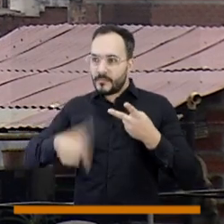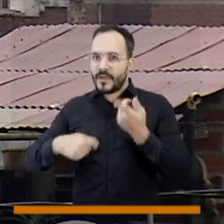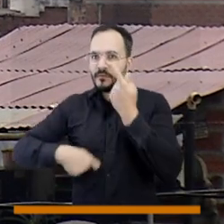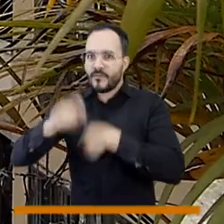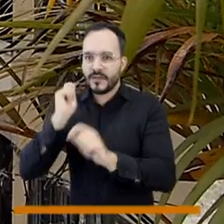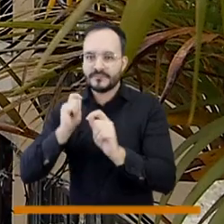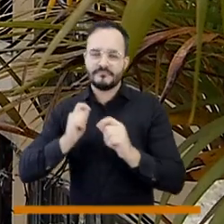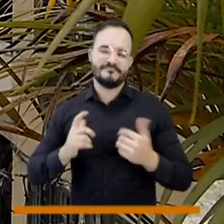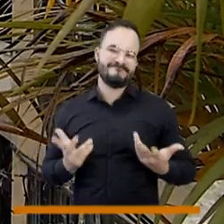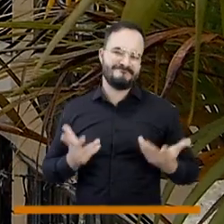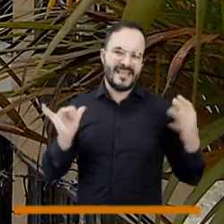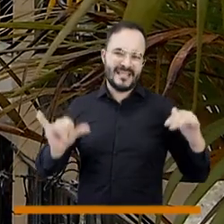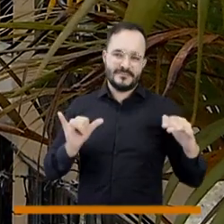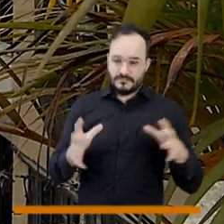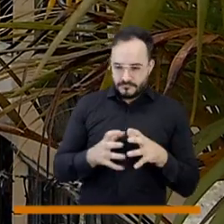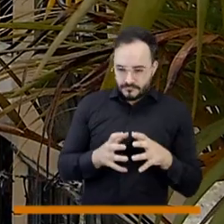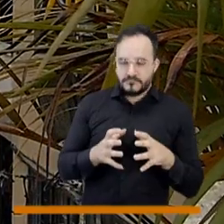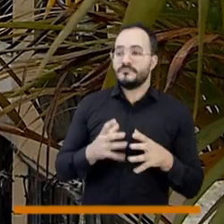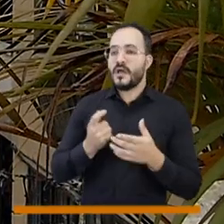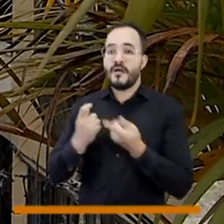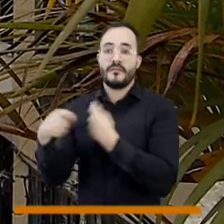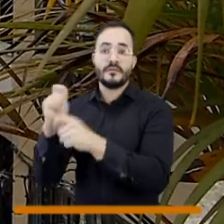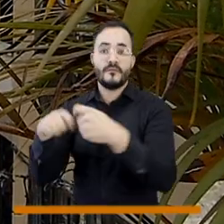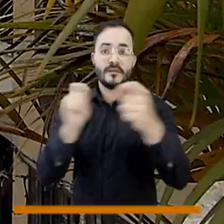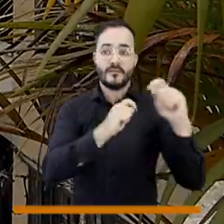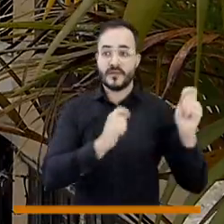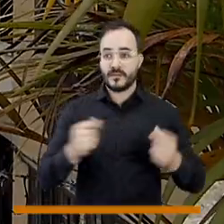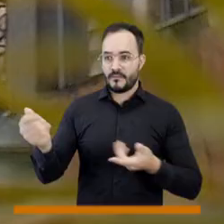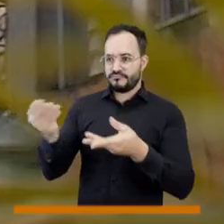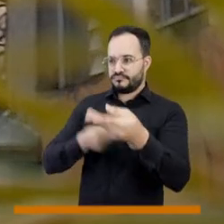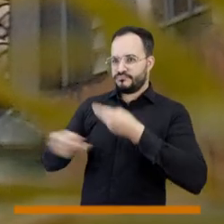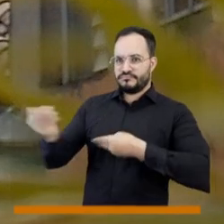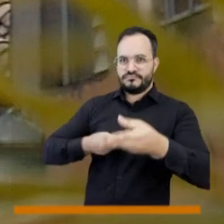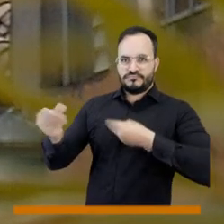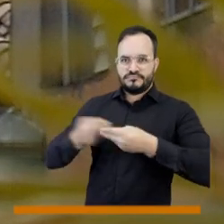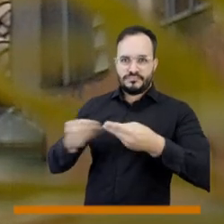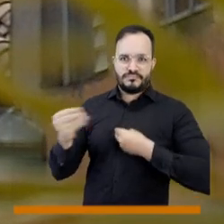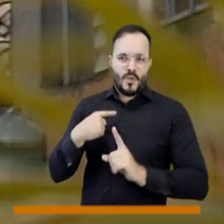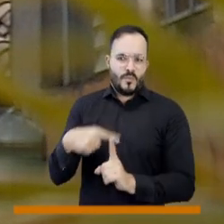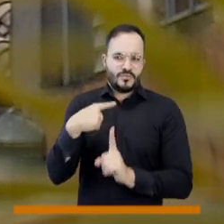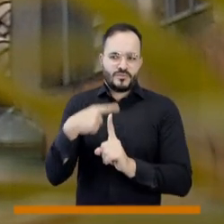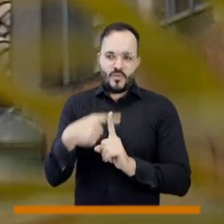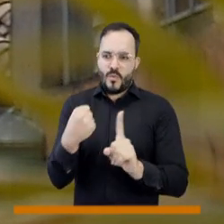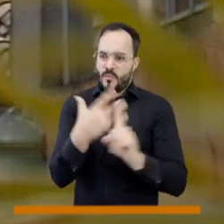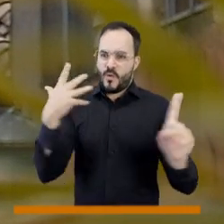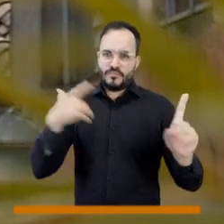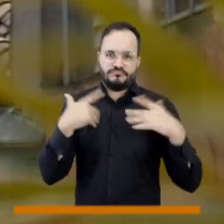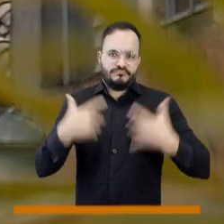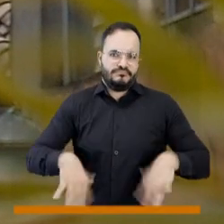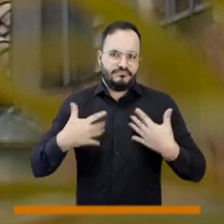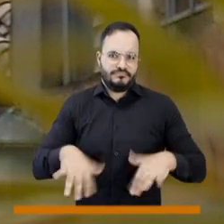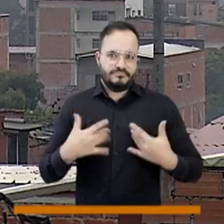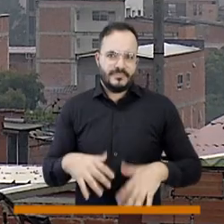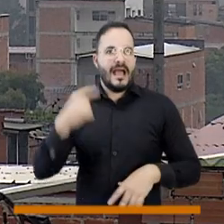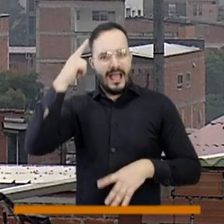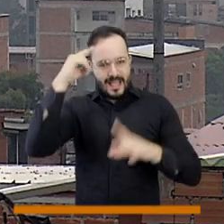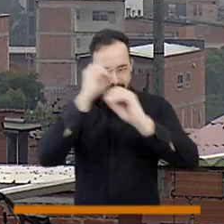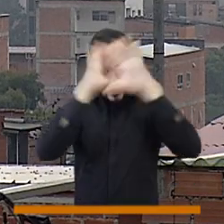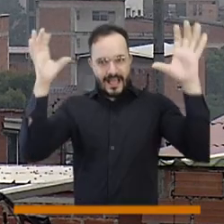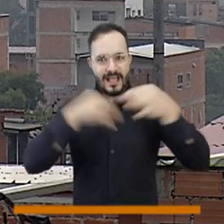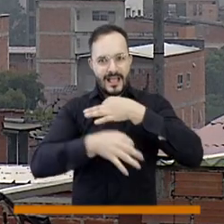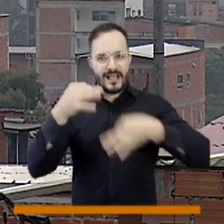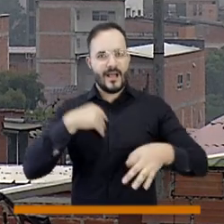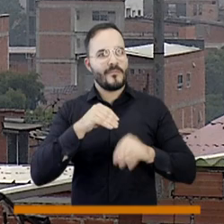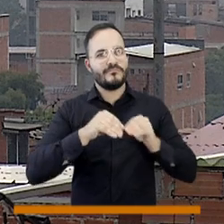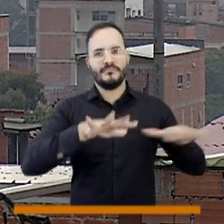distribuido toda esa cosecha se vende y lo que hacemos es compensar con ese dinero los alimentos o los otros vegetales que compraríamos